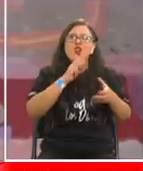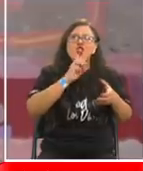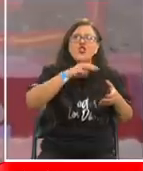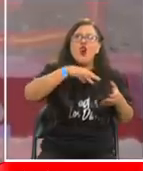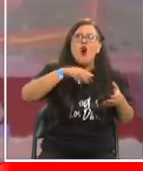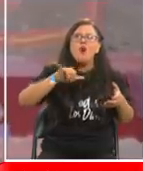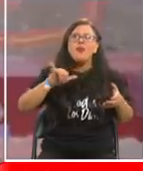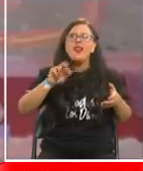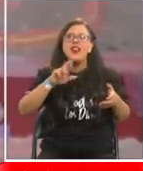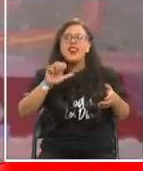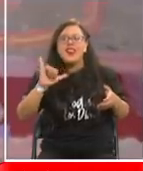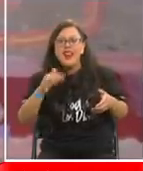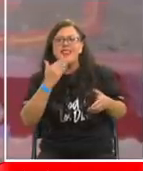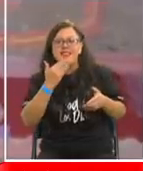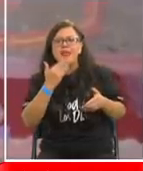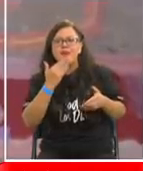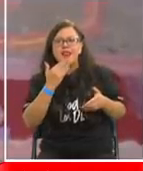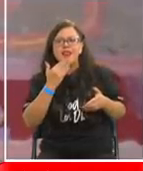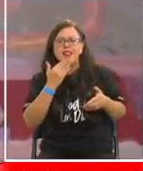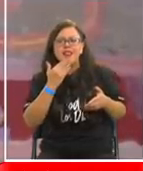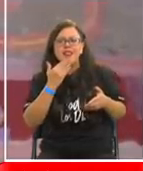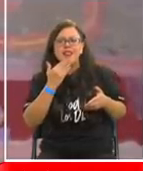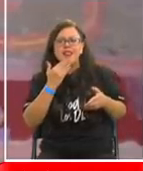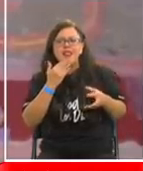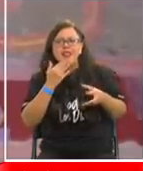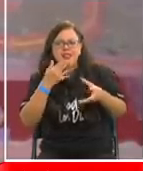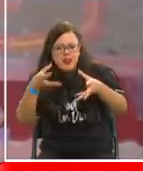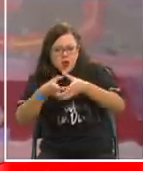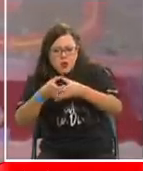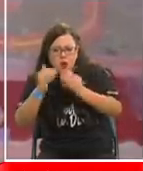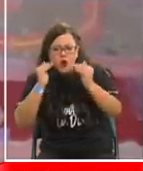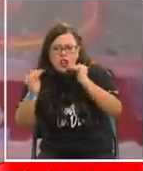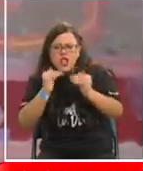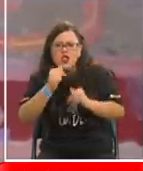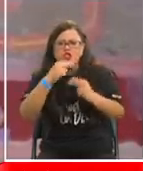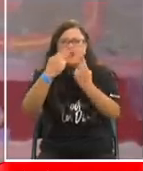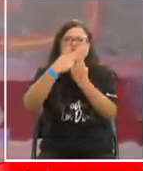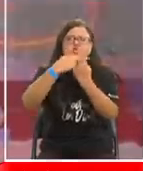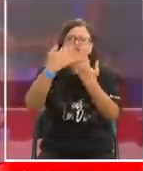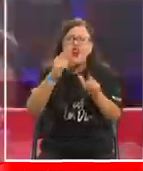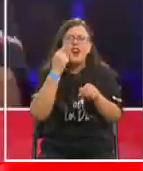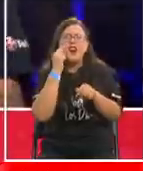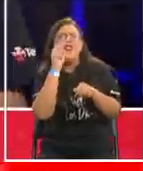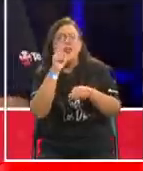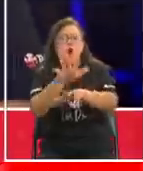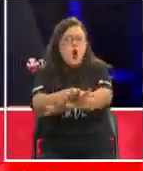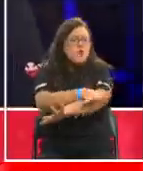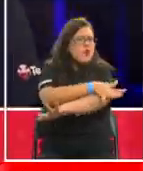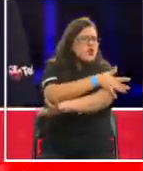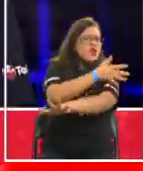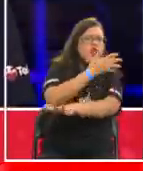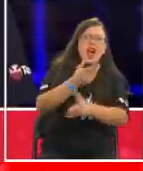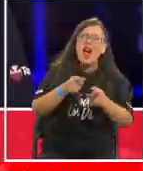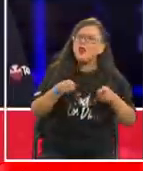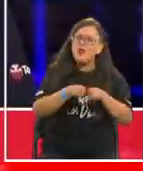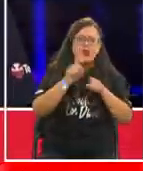la Teletón y te vemos muy emocionado como todos nosotros, como la música rehabilita los corazones, Mario querido